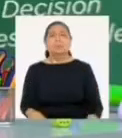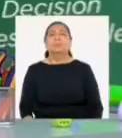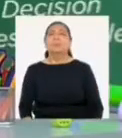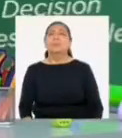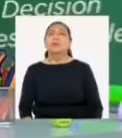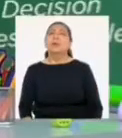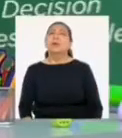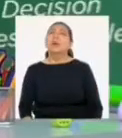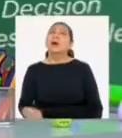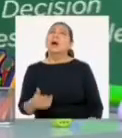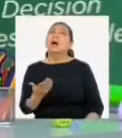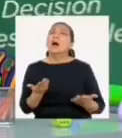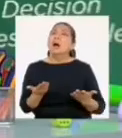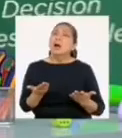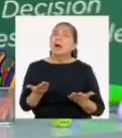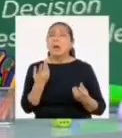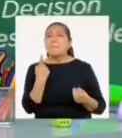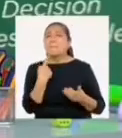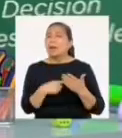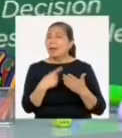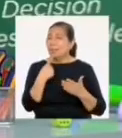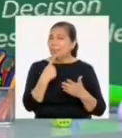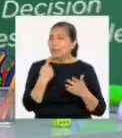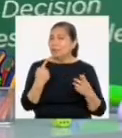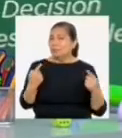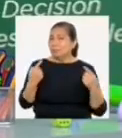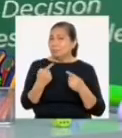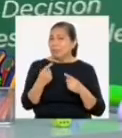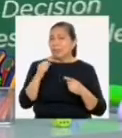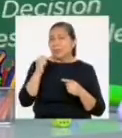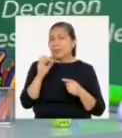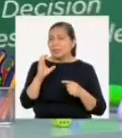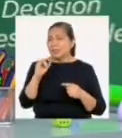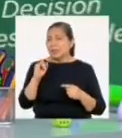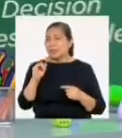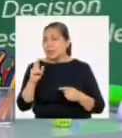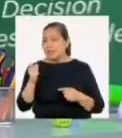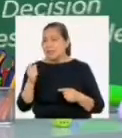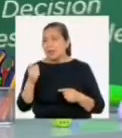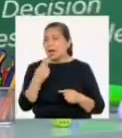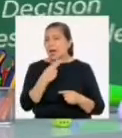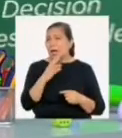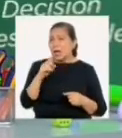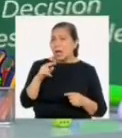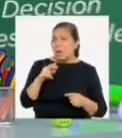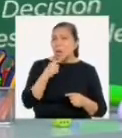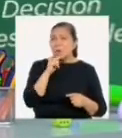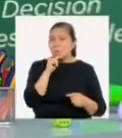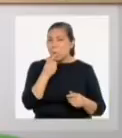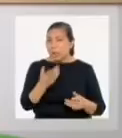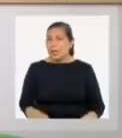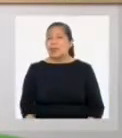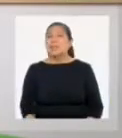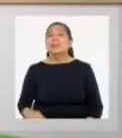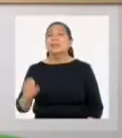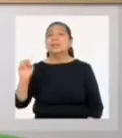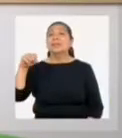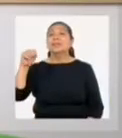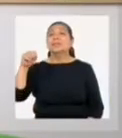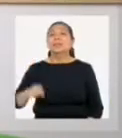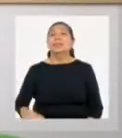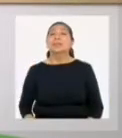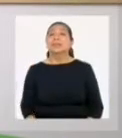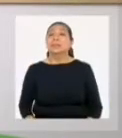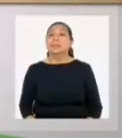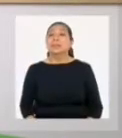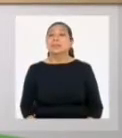Profesora, entonces los tratadistas decían lo contrario al derecho civil y canónico en cuanto al trato de las mujeres. Así